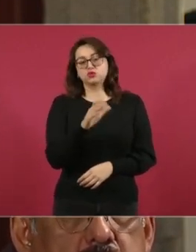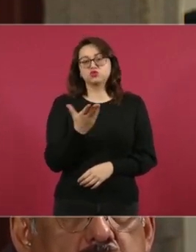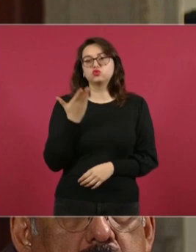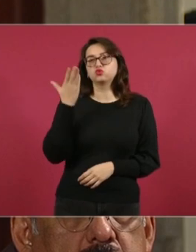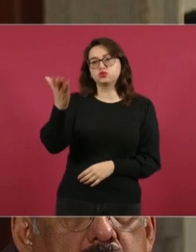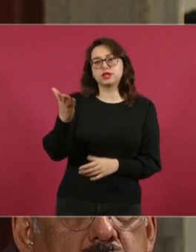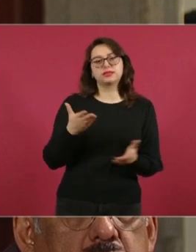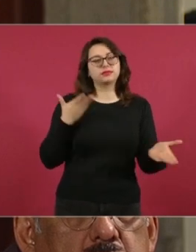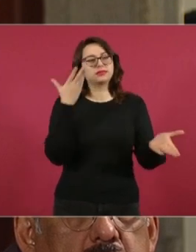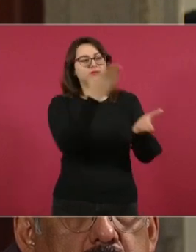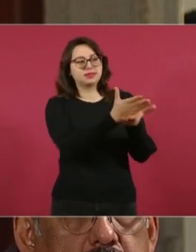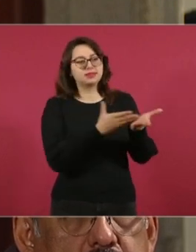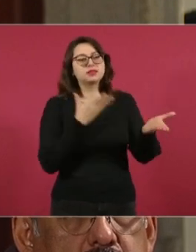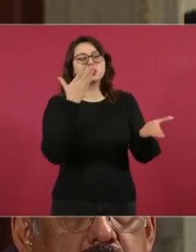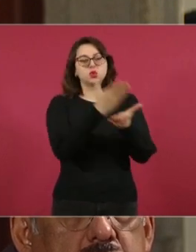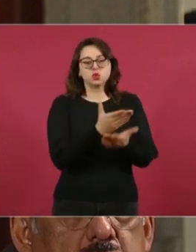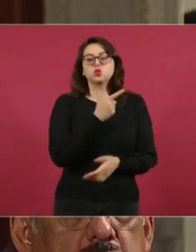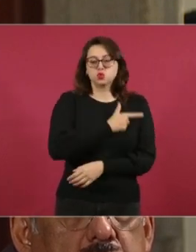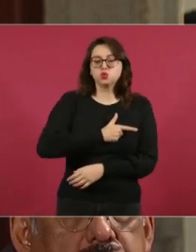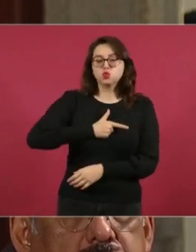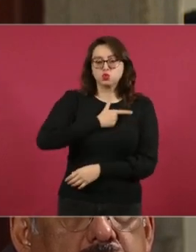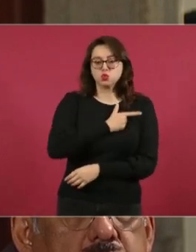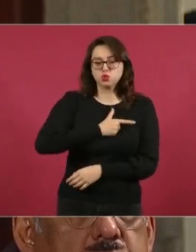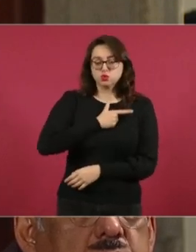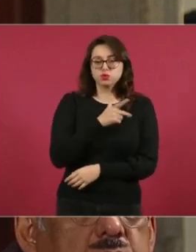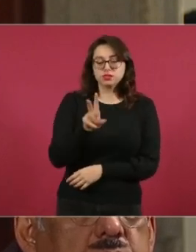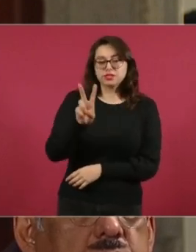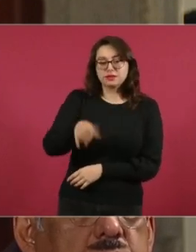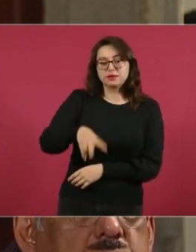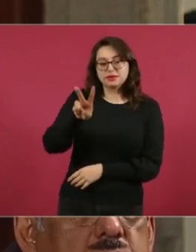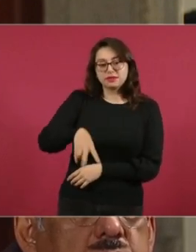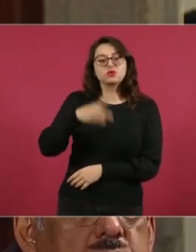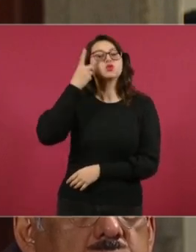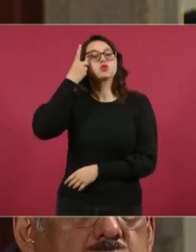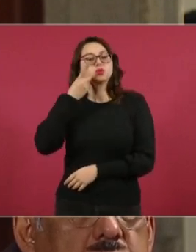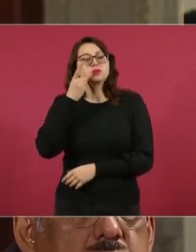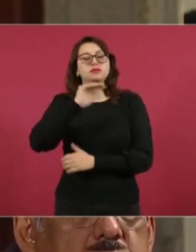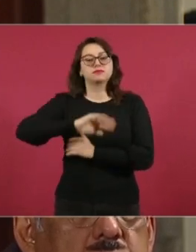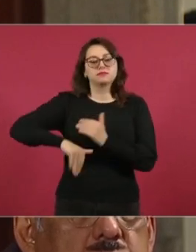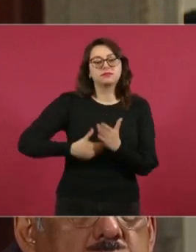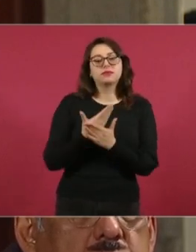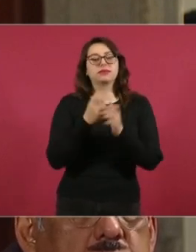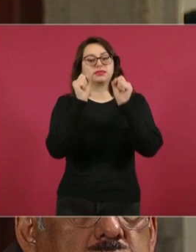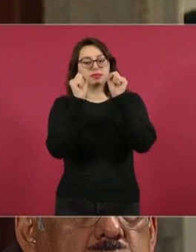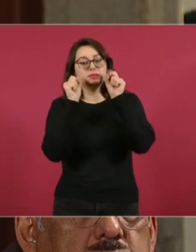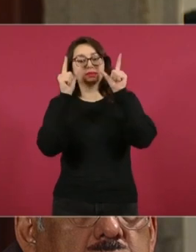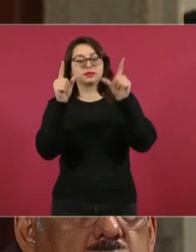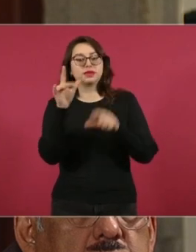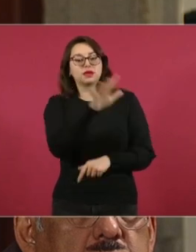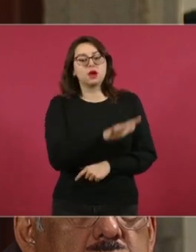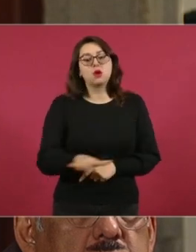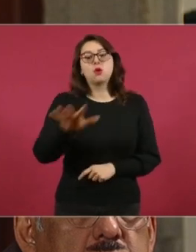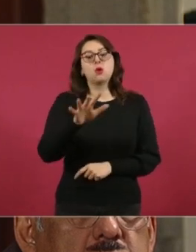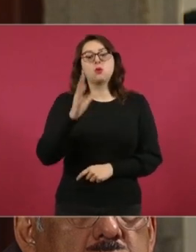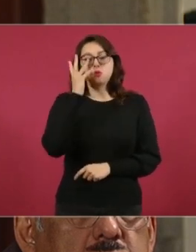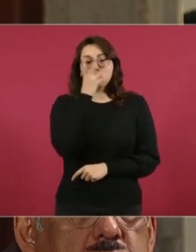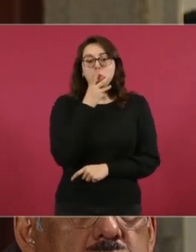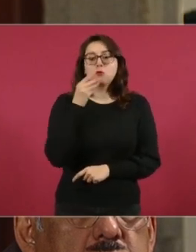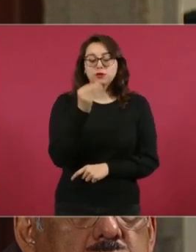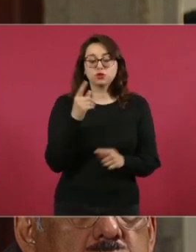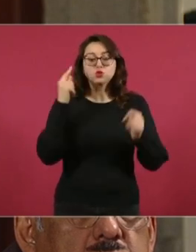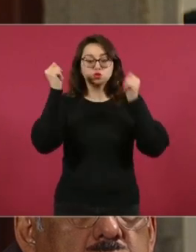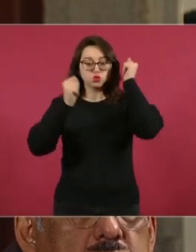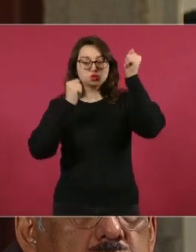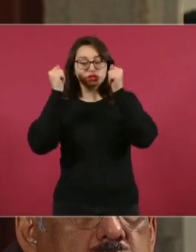Normalmente busca el espacio justamente para pernoctar y despertar en el muy bonito destino